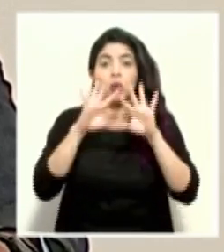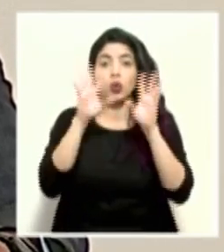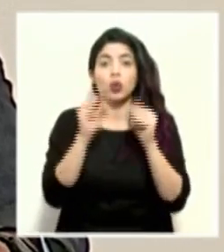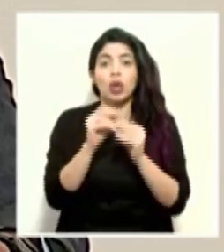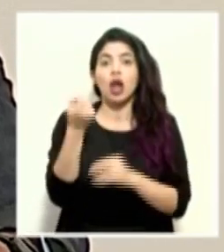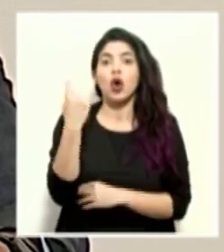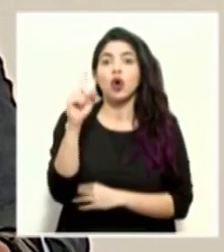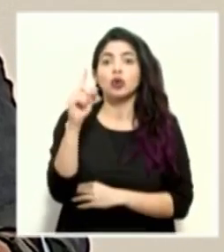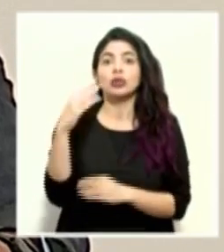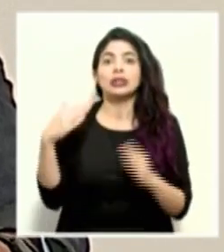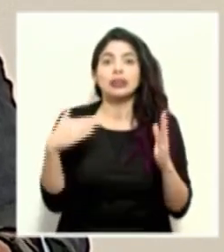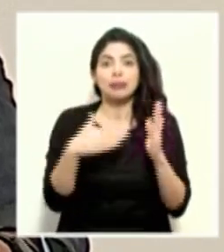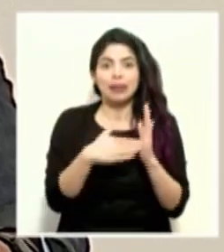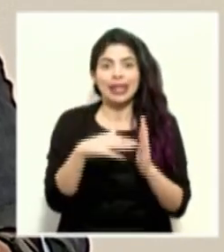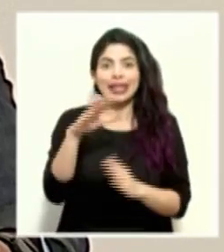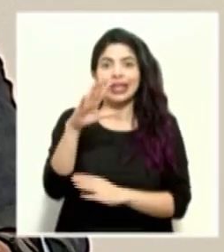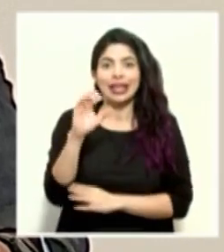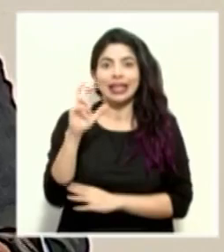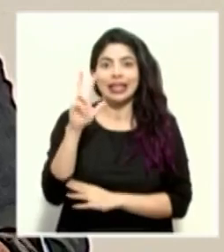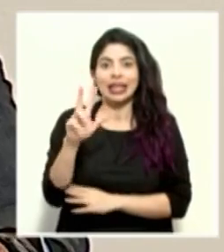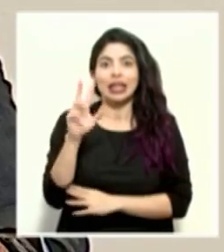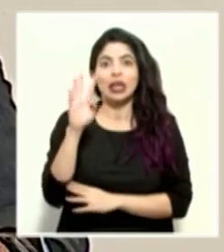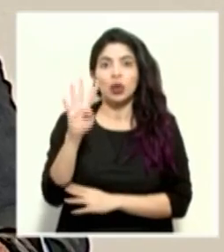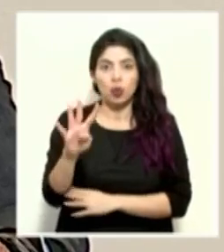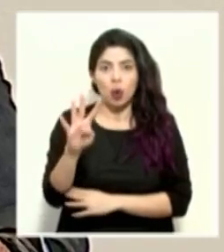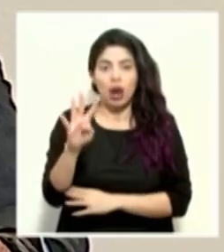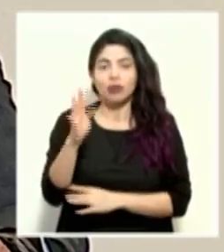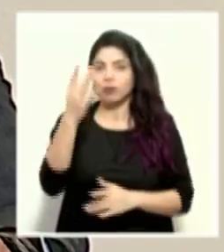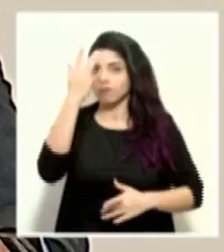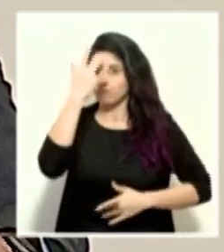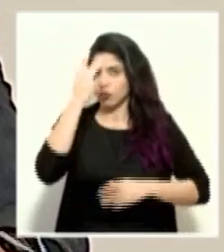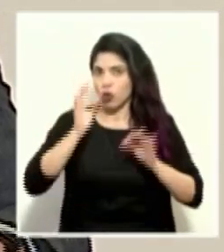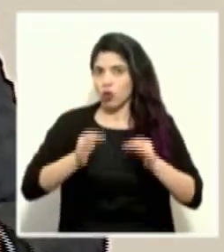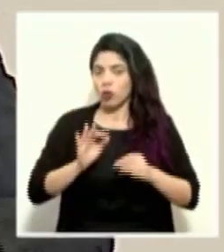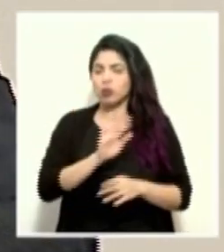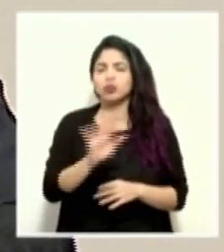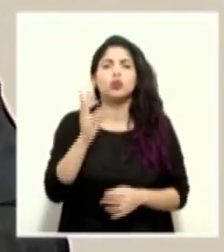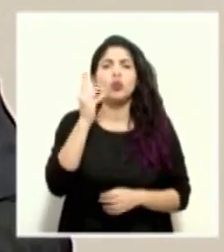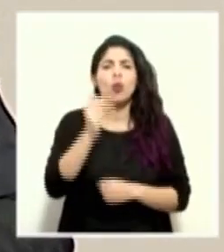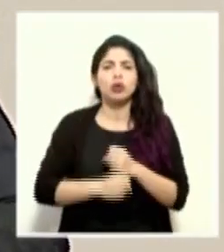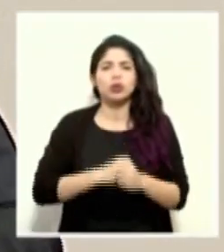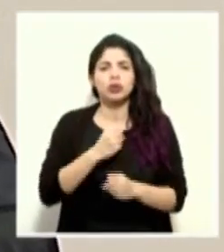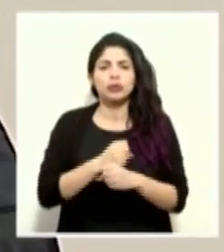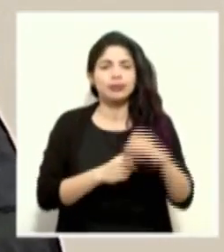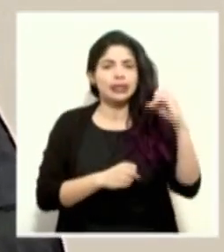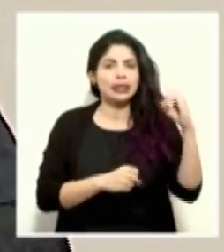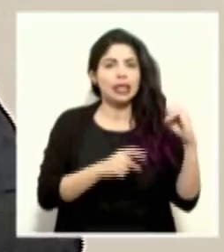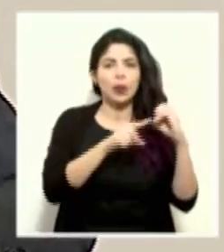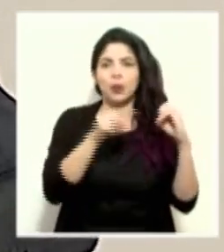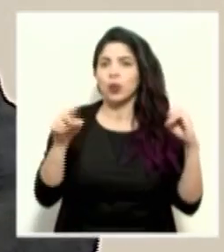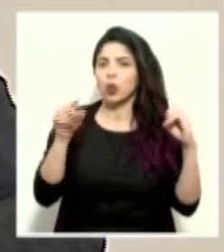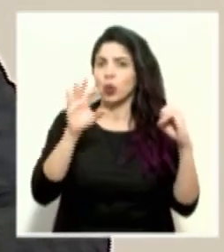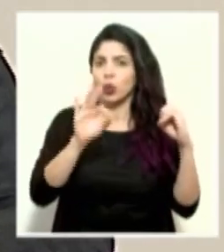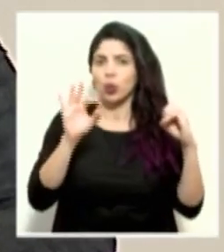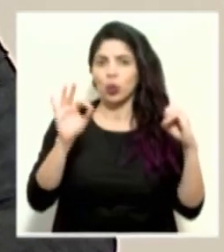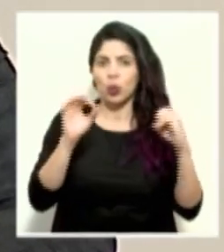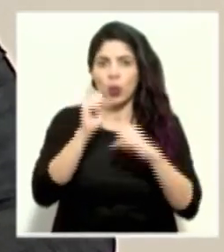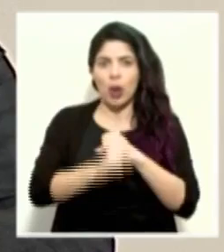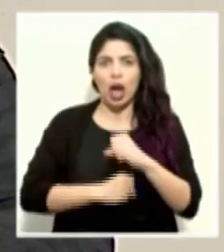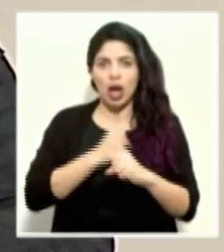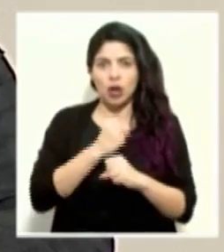11.534 casos confirmados. El rango de edad va desde los cero hasta los 99 años.